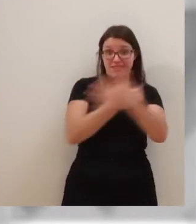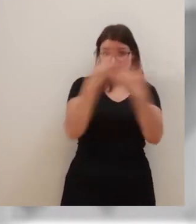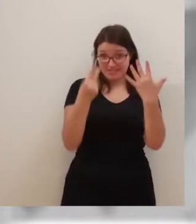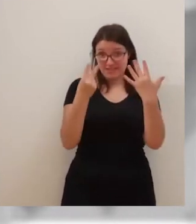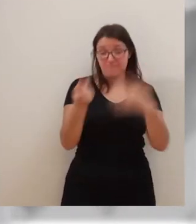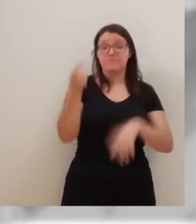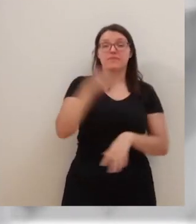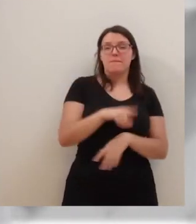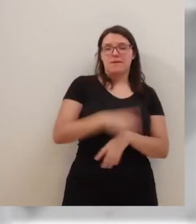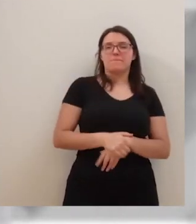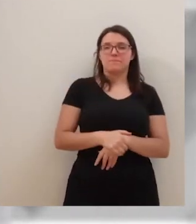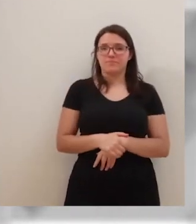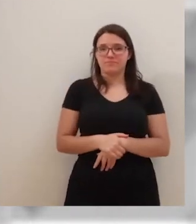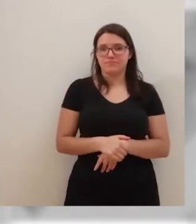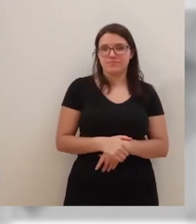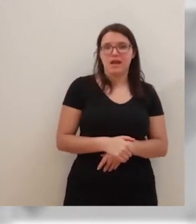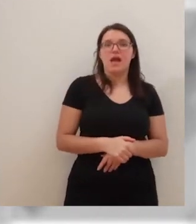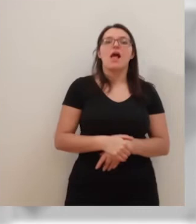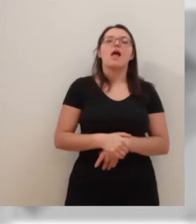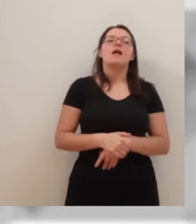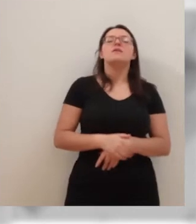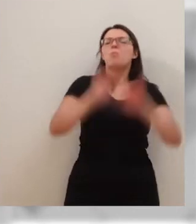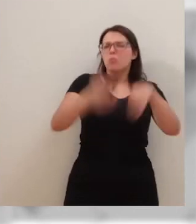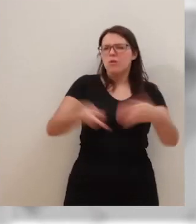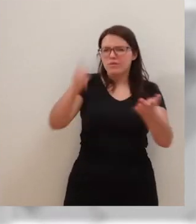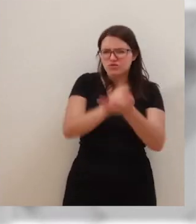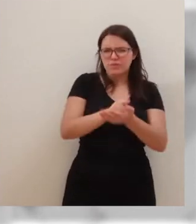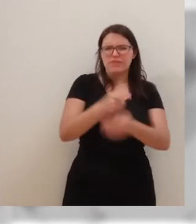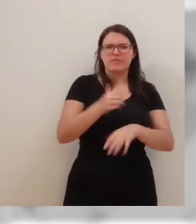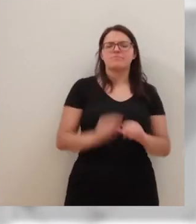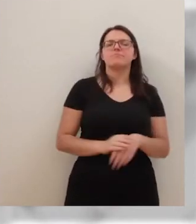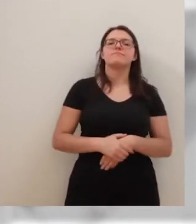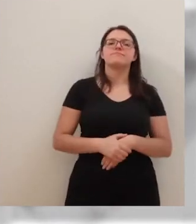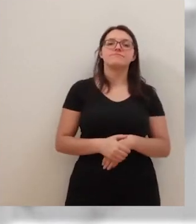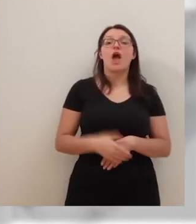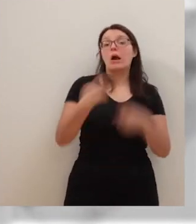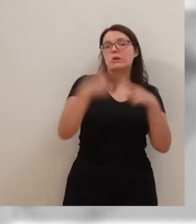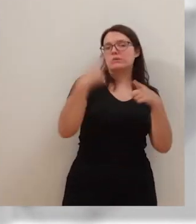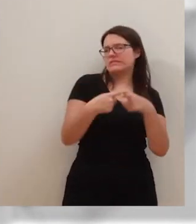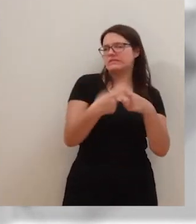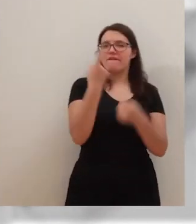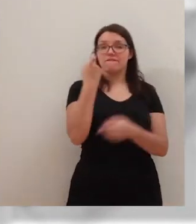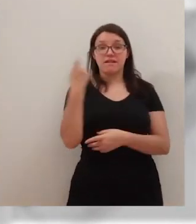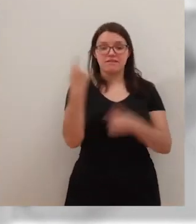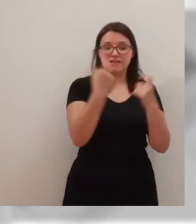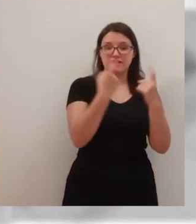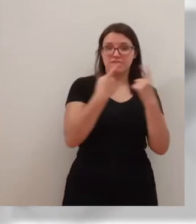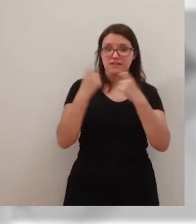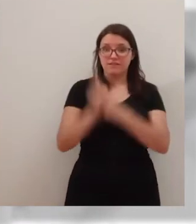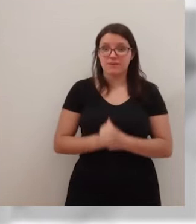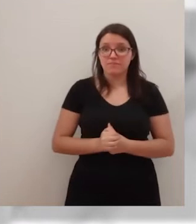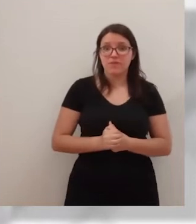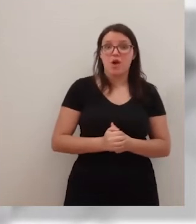O Vera Talavante en la vuelta, en su año, de vuelta a los ruedos. Hay cosas que se quedan por el camino, con la reducción